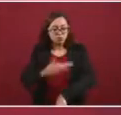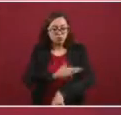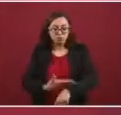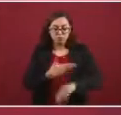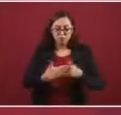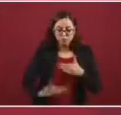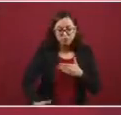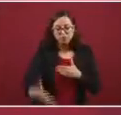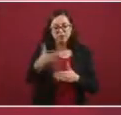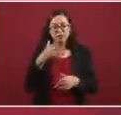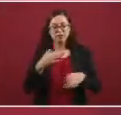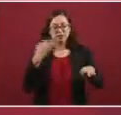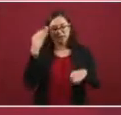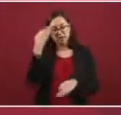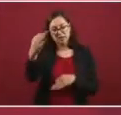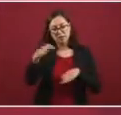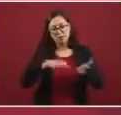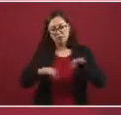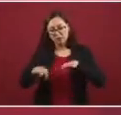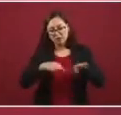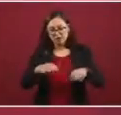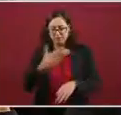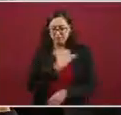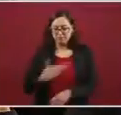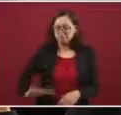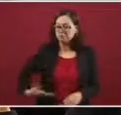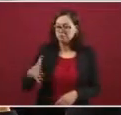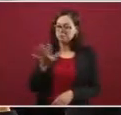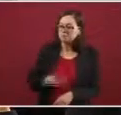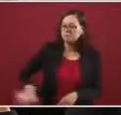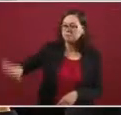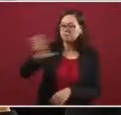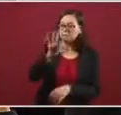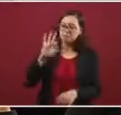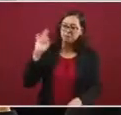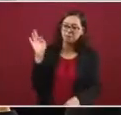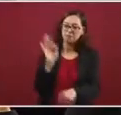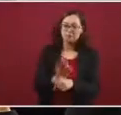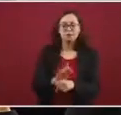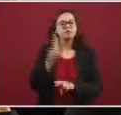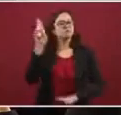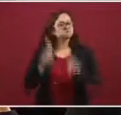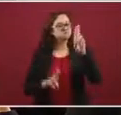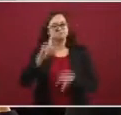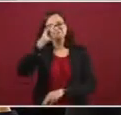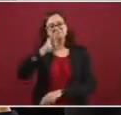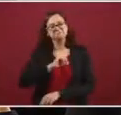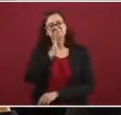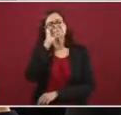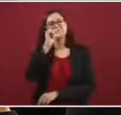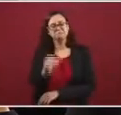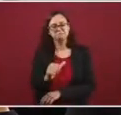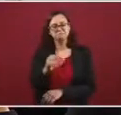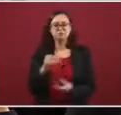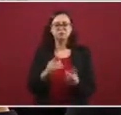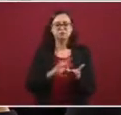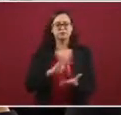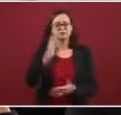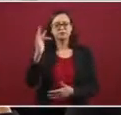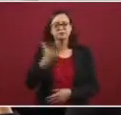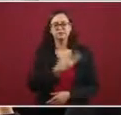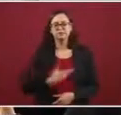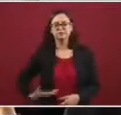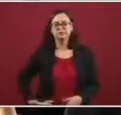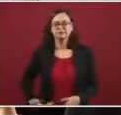siga siendo exitosa en beneficio de los mexicanos. En Naucalpan no les vamos a fallar. Muchas gracias, señor presidente. Muchas